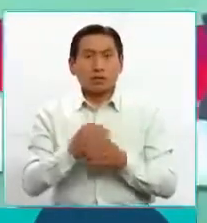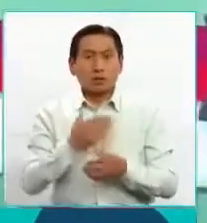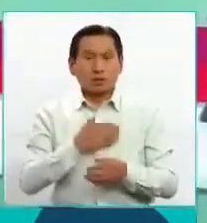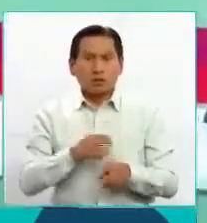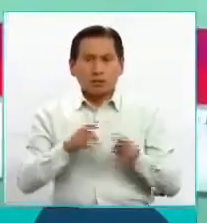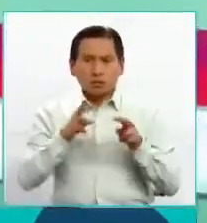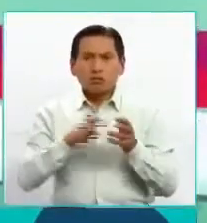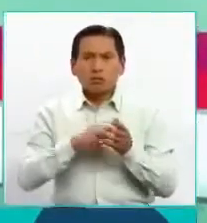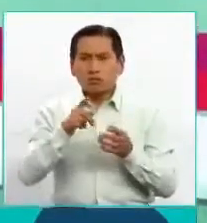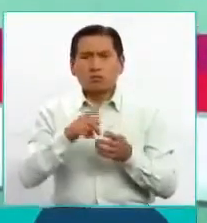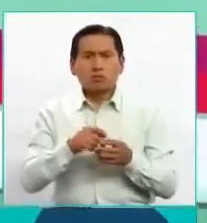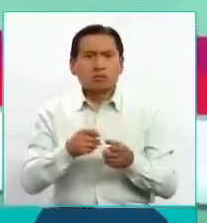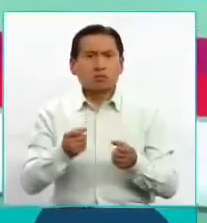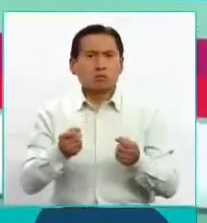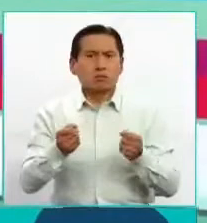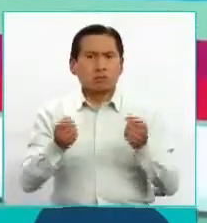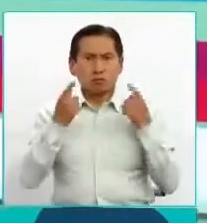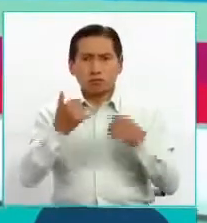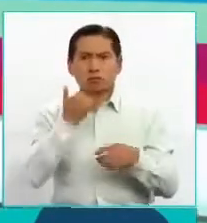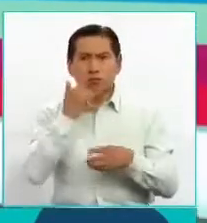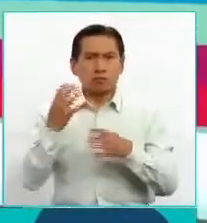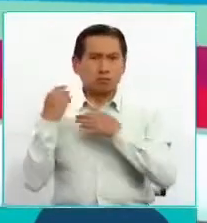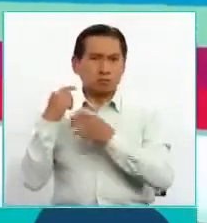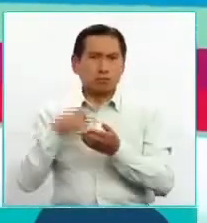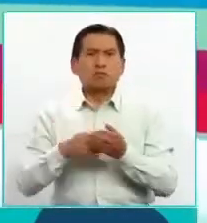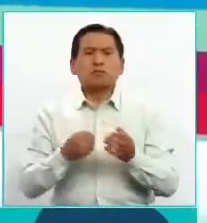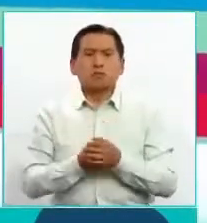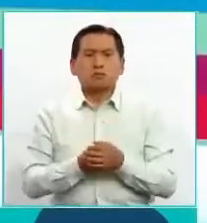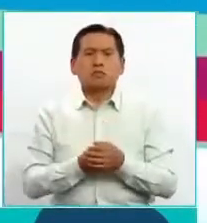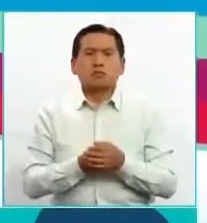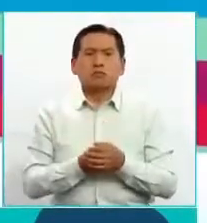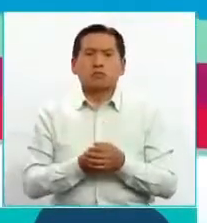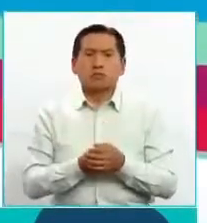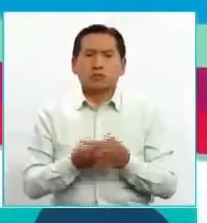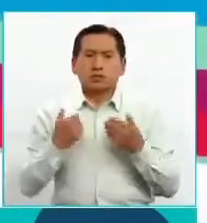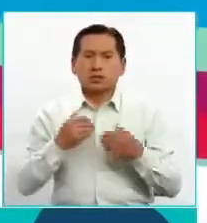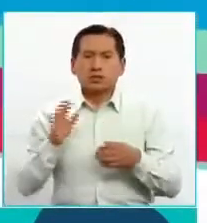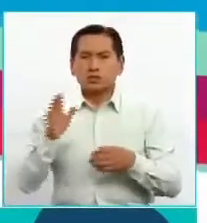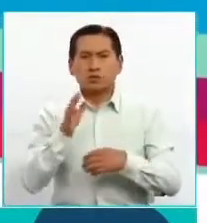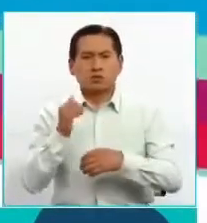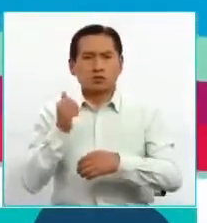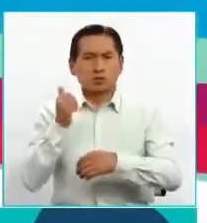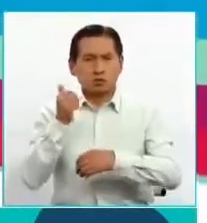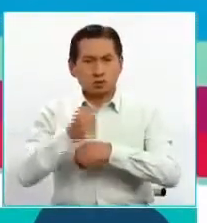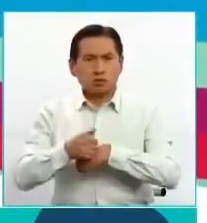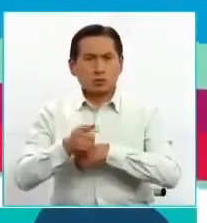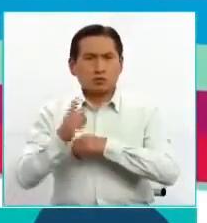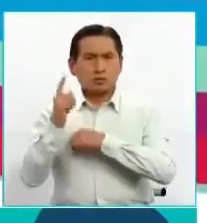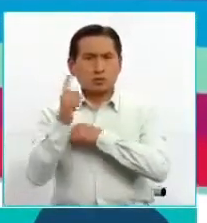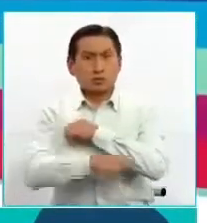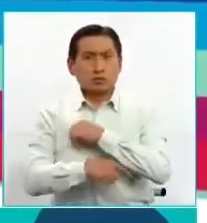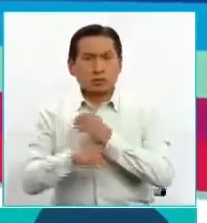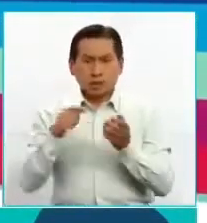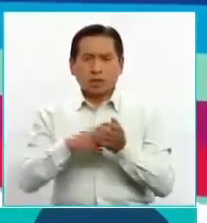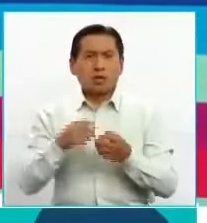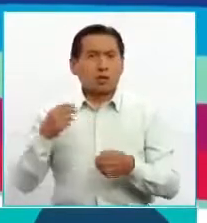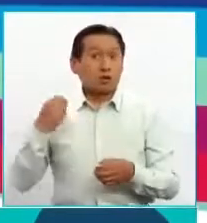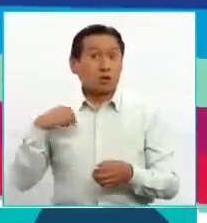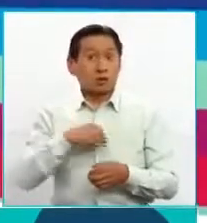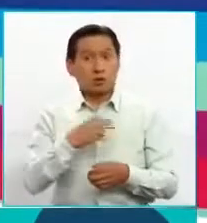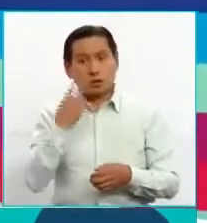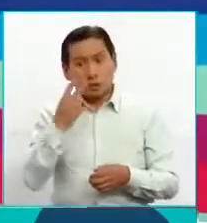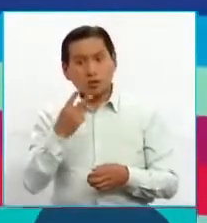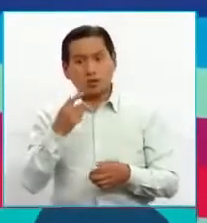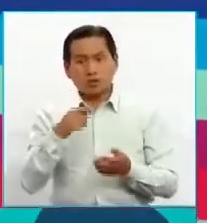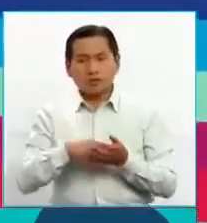es incumplimiento de deberes. Claro. Y tiene responsabilidades. En eso estamos nosotros viendo el tema de